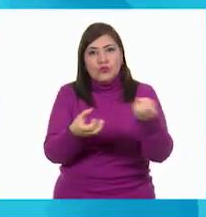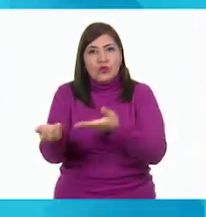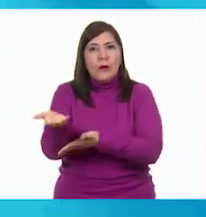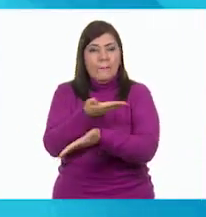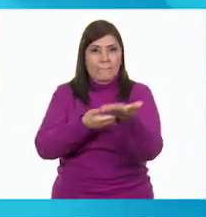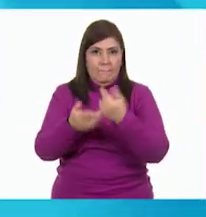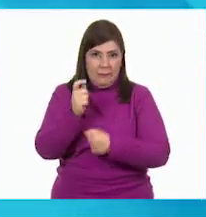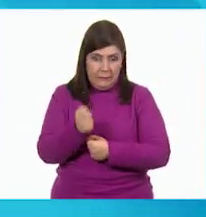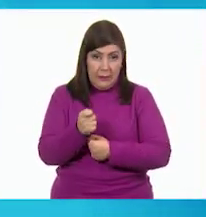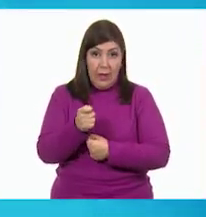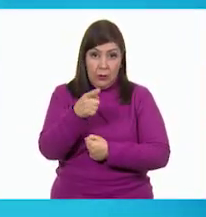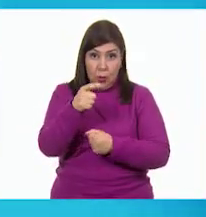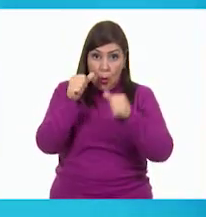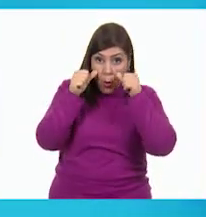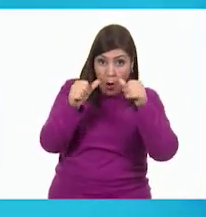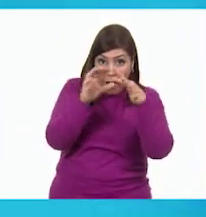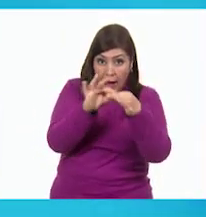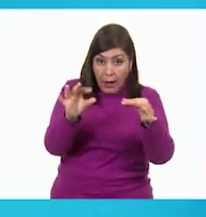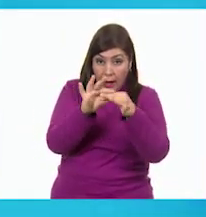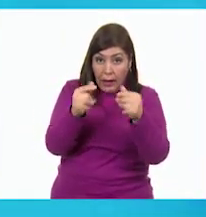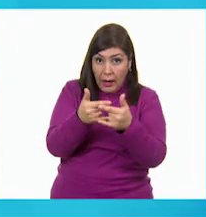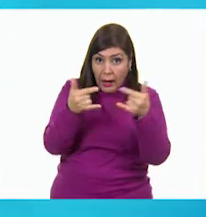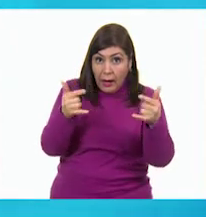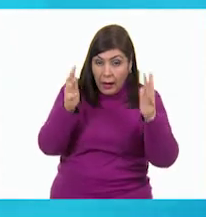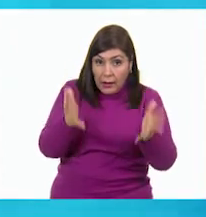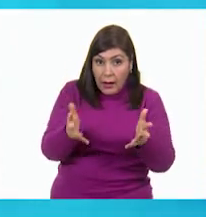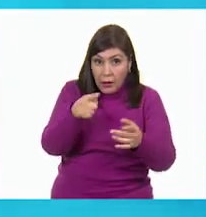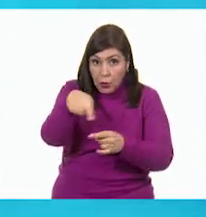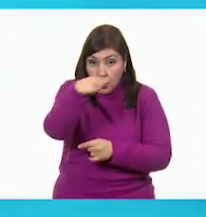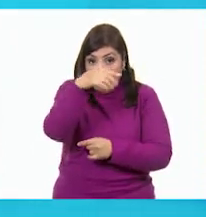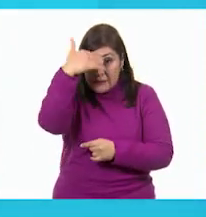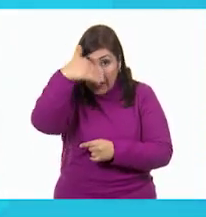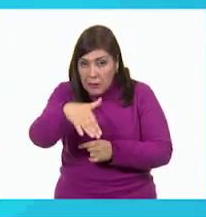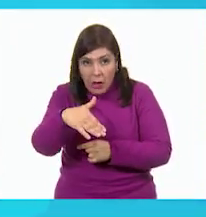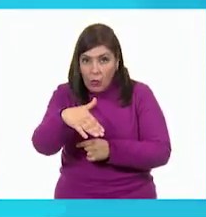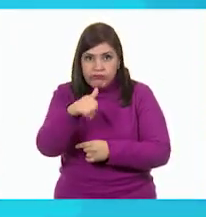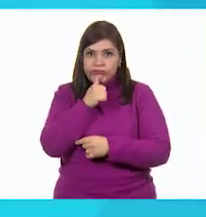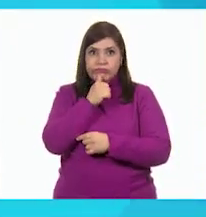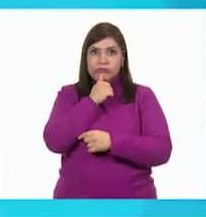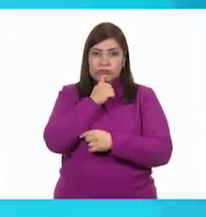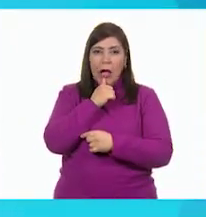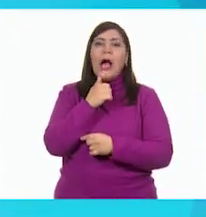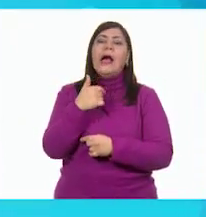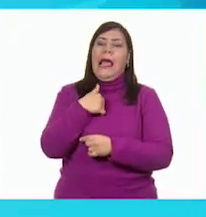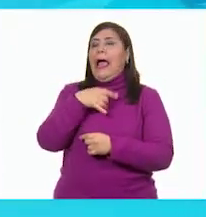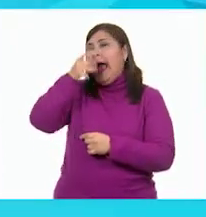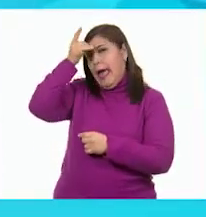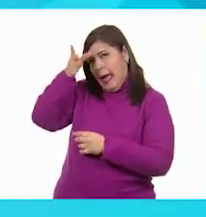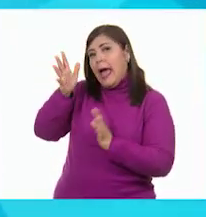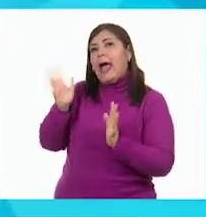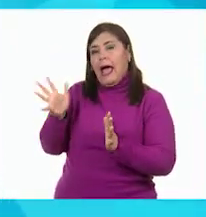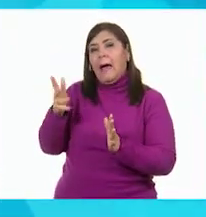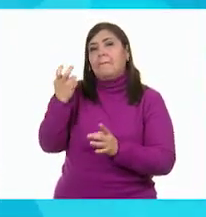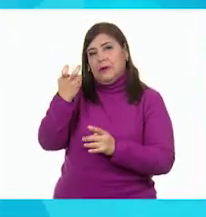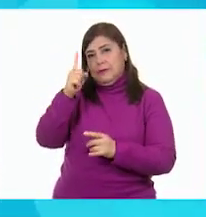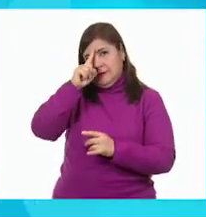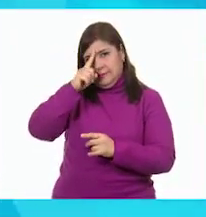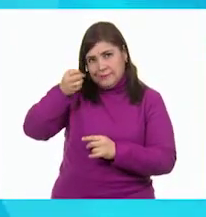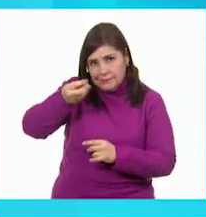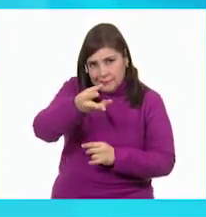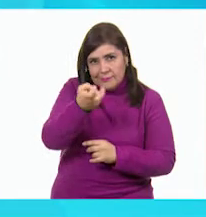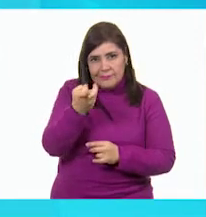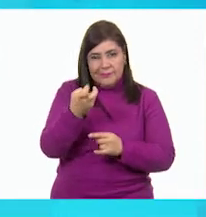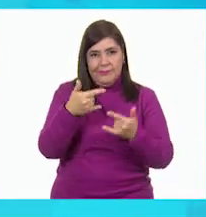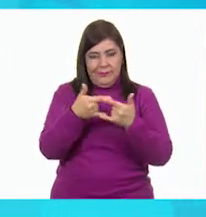¿Conocían el texto que escucharon? ¿Tú lo conocías? Yo no lo conocía. ¿Usted lo conocía? Yo ya, por eso se la recomendé. bien. La que sigue.